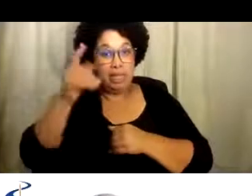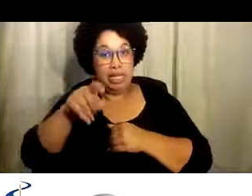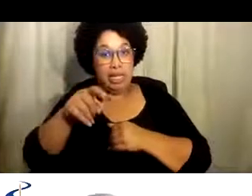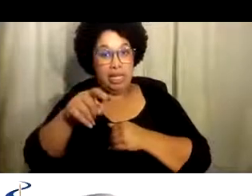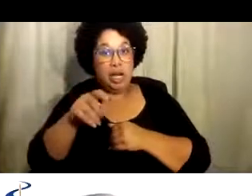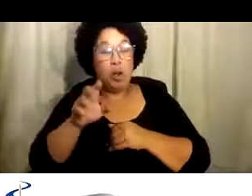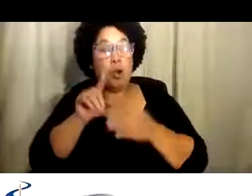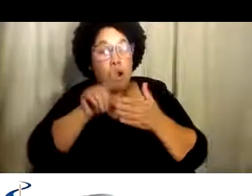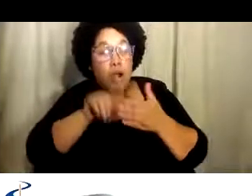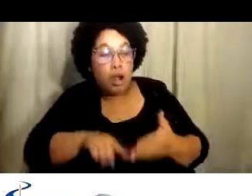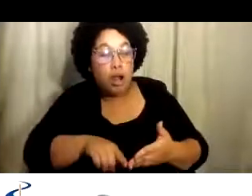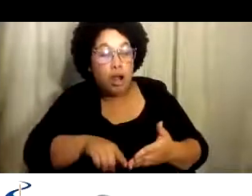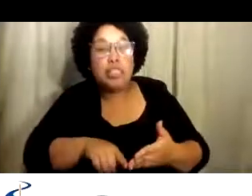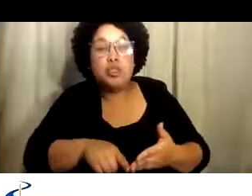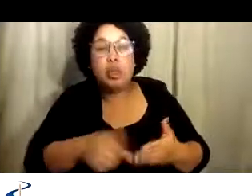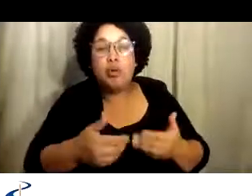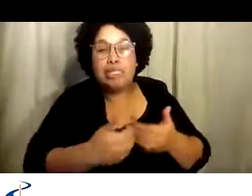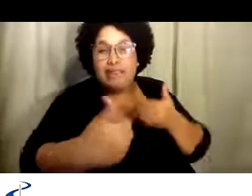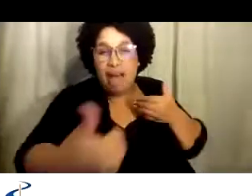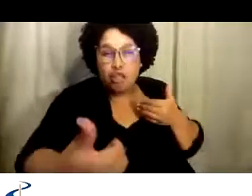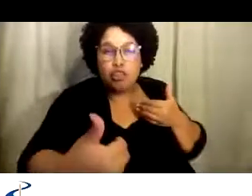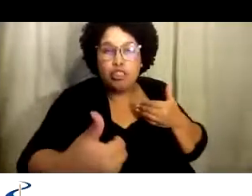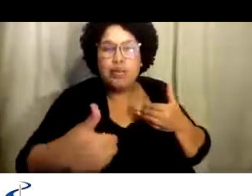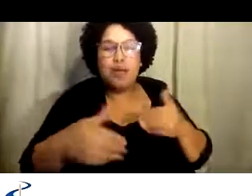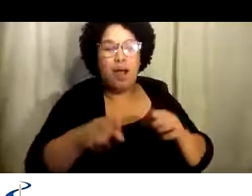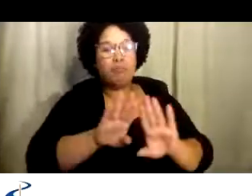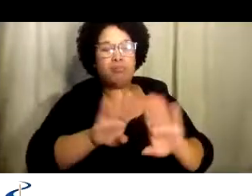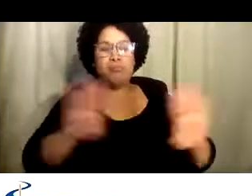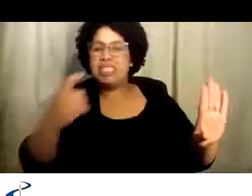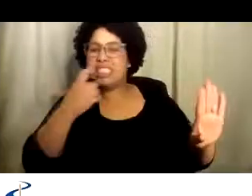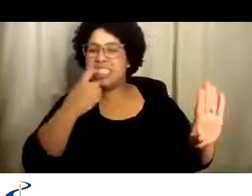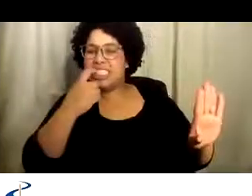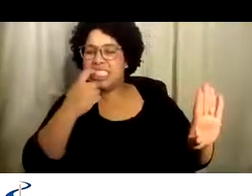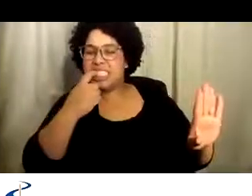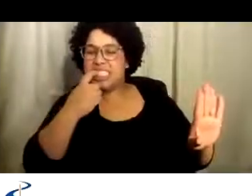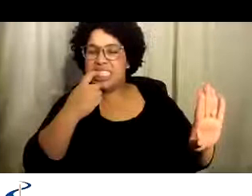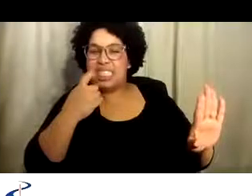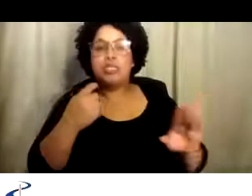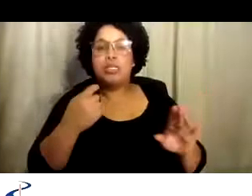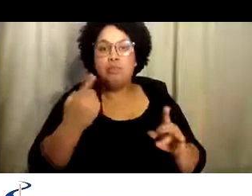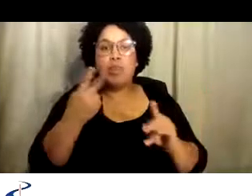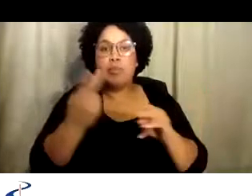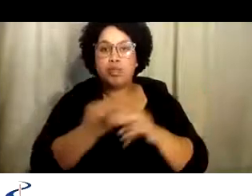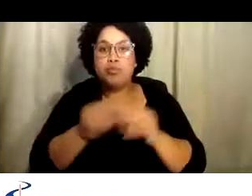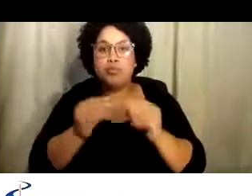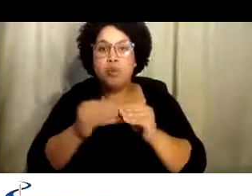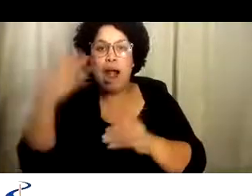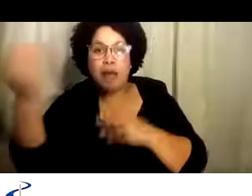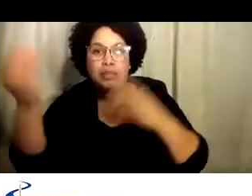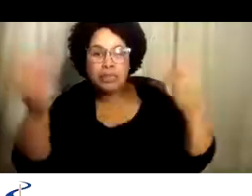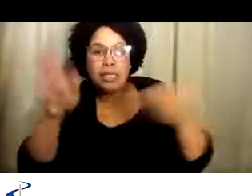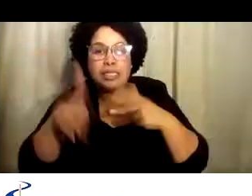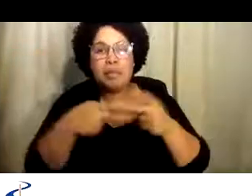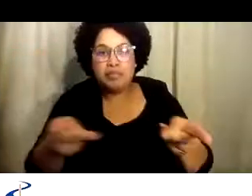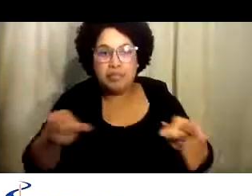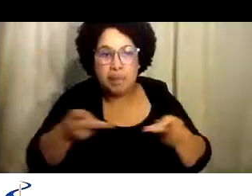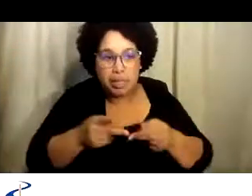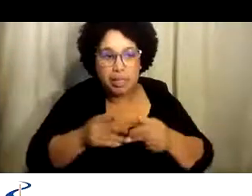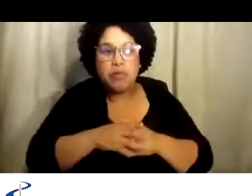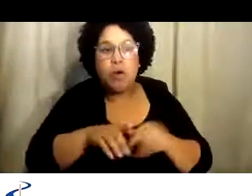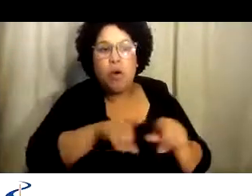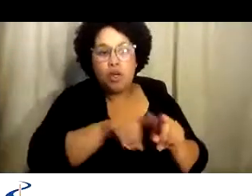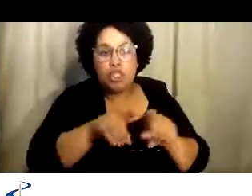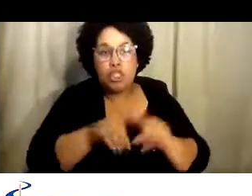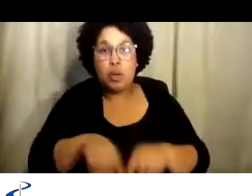Si se ve necesario, estamos buscando también barreras o divisores para nuestras salas para poder usar